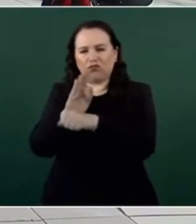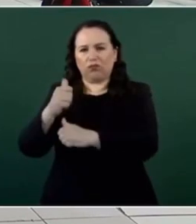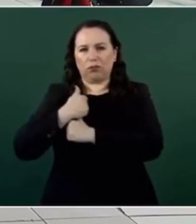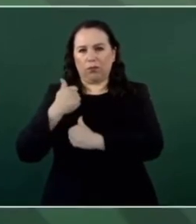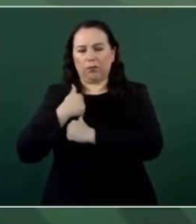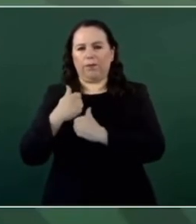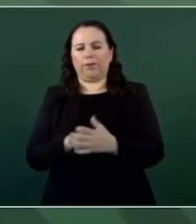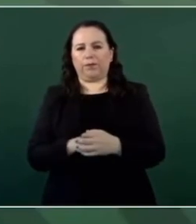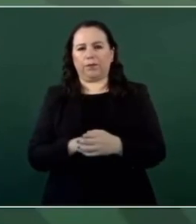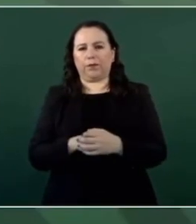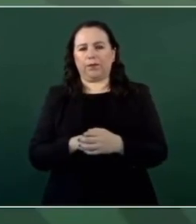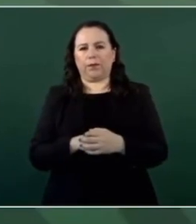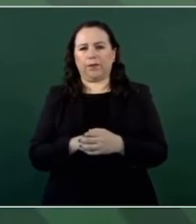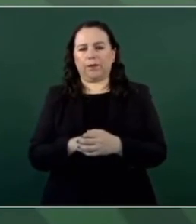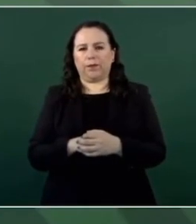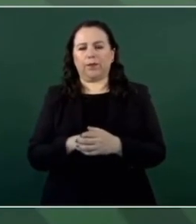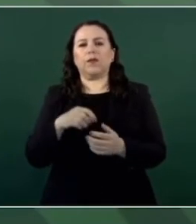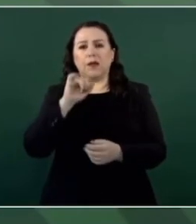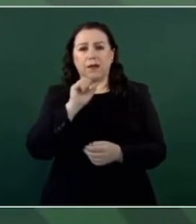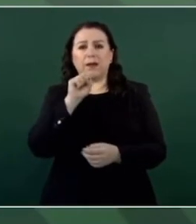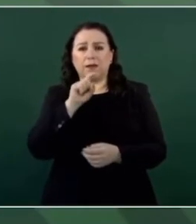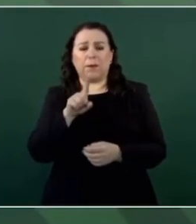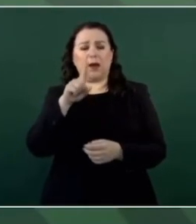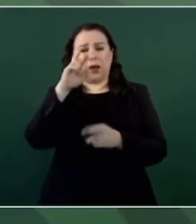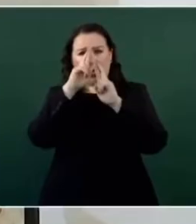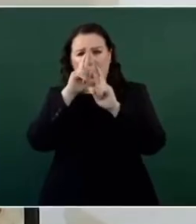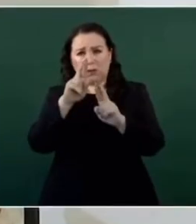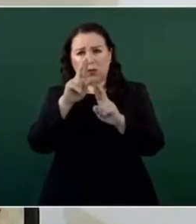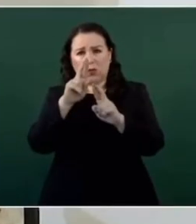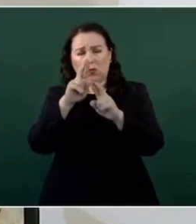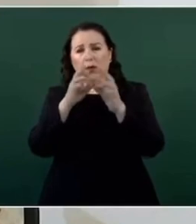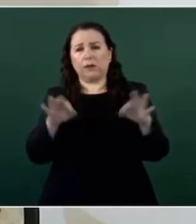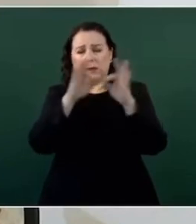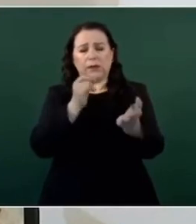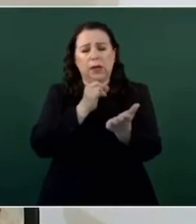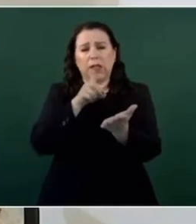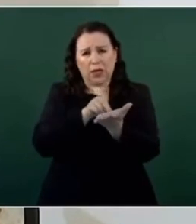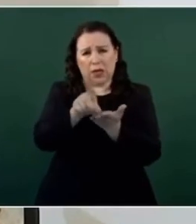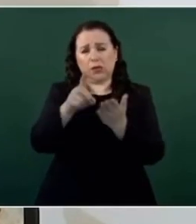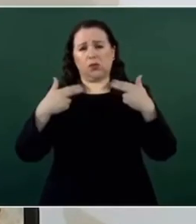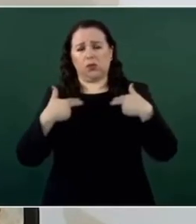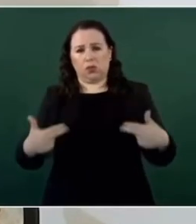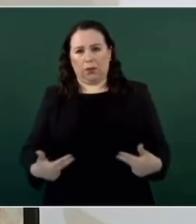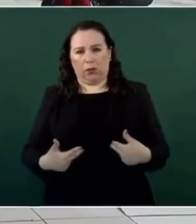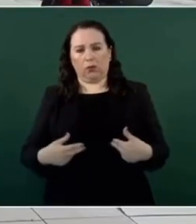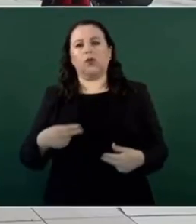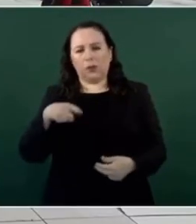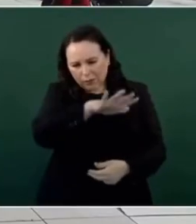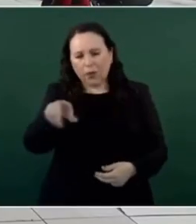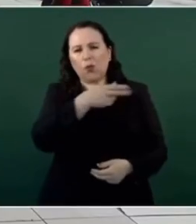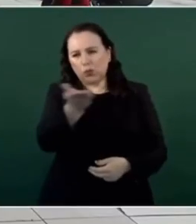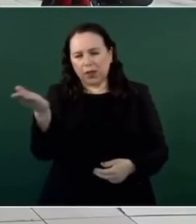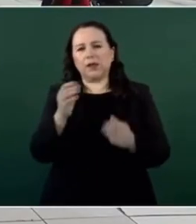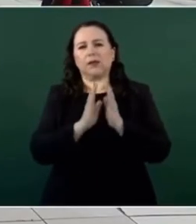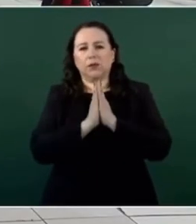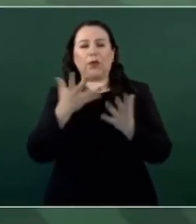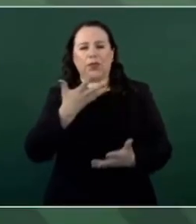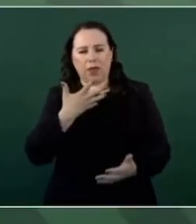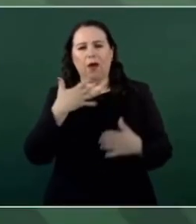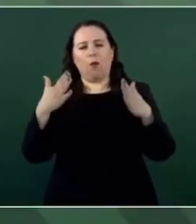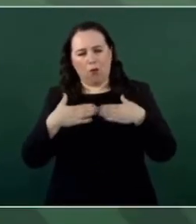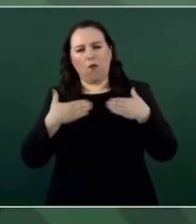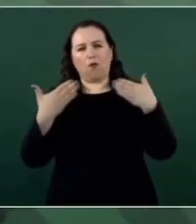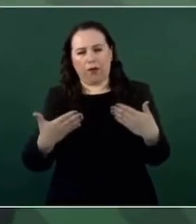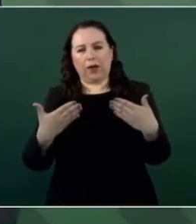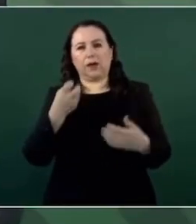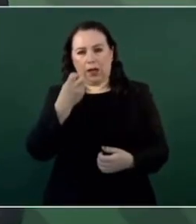optativa, el respeto a los derechos humanos. Entonces, tengamos confianza de que sí vamos a poder salir adelante de